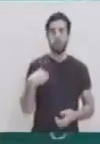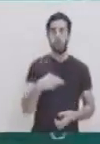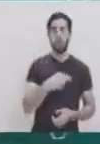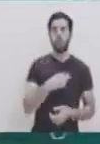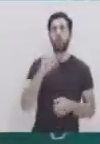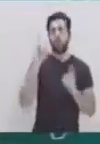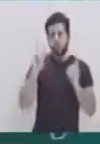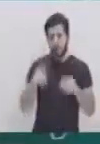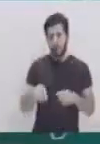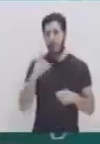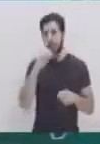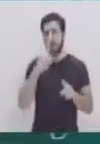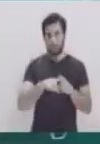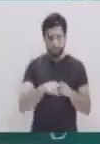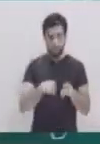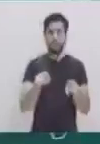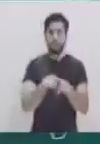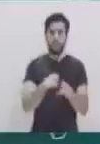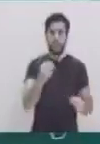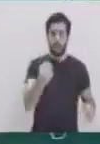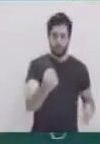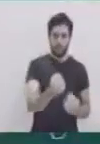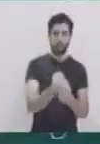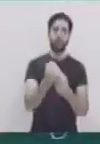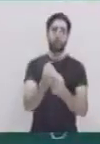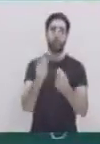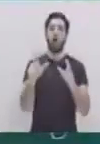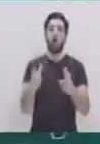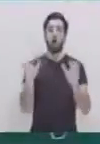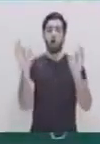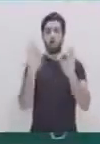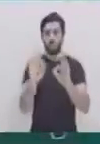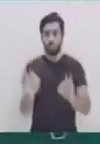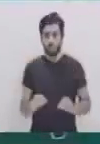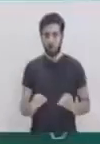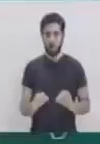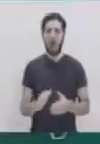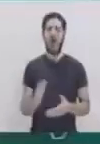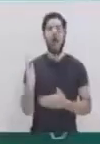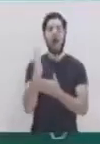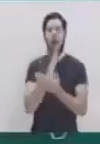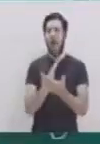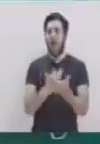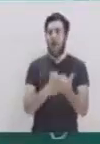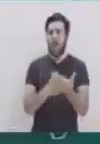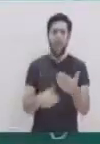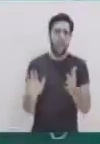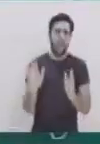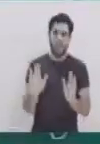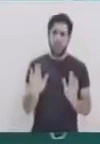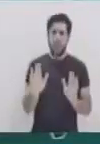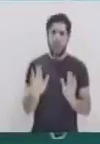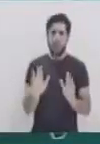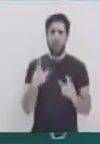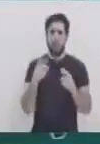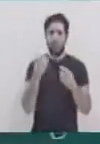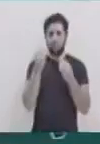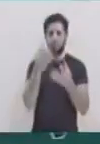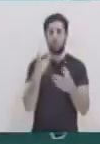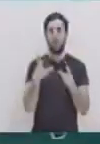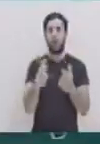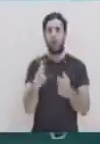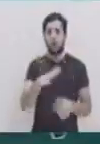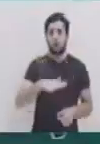tenemos que aportar y cuando aportemos, de hacerlo de una buena manera. Algo tan actual son los memes,